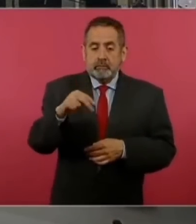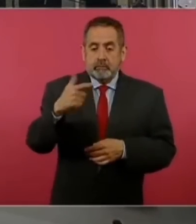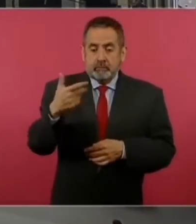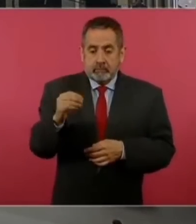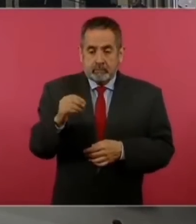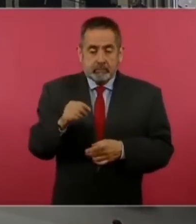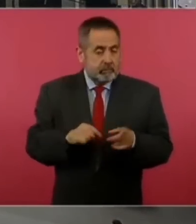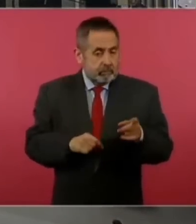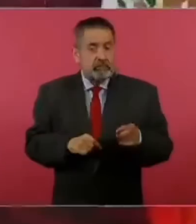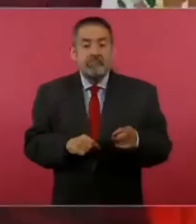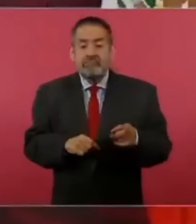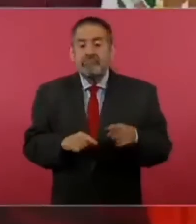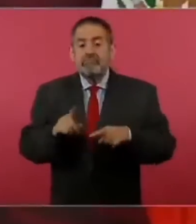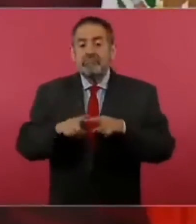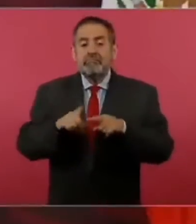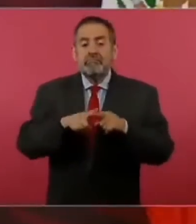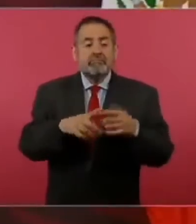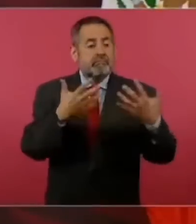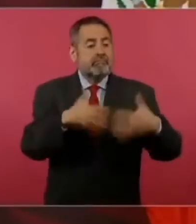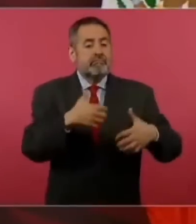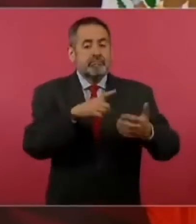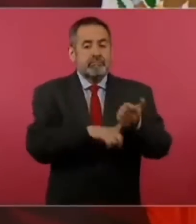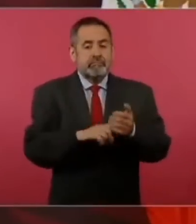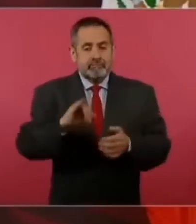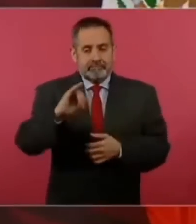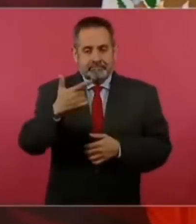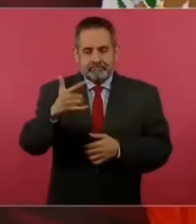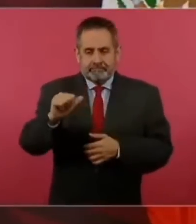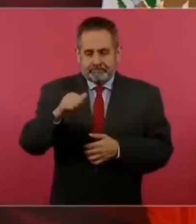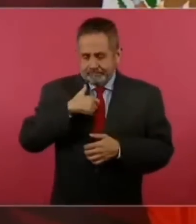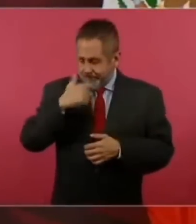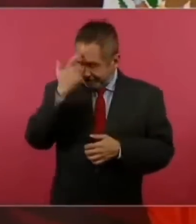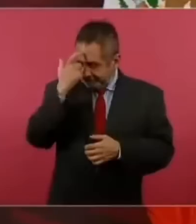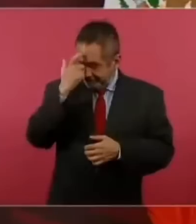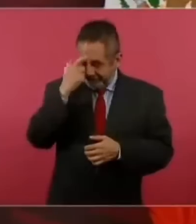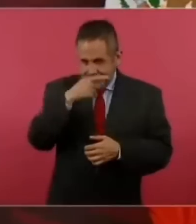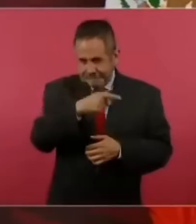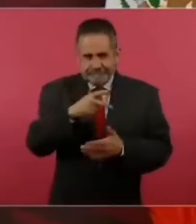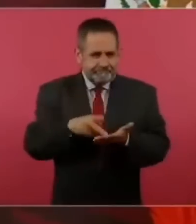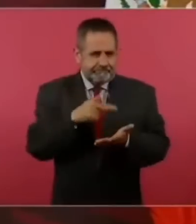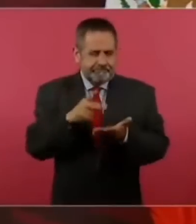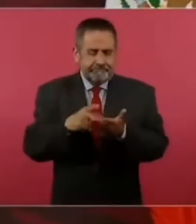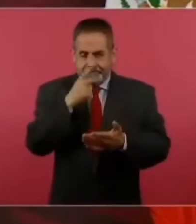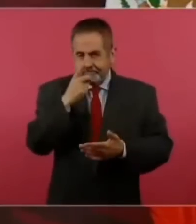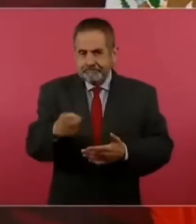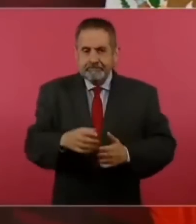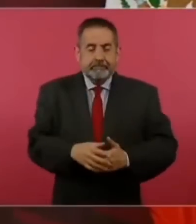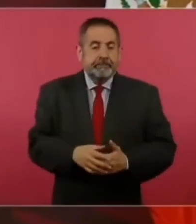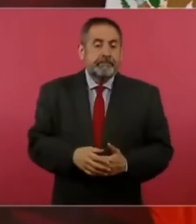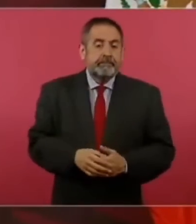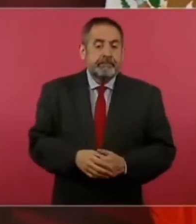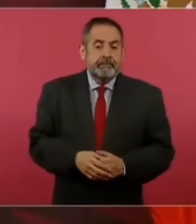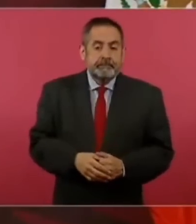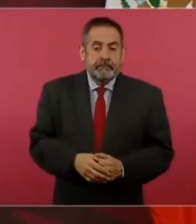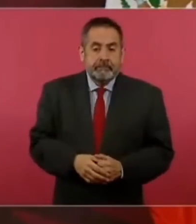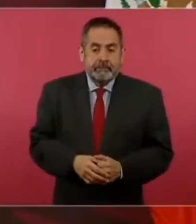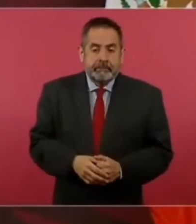ese lo hizo la empresa IGA ese sí ya lo he dicho este